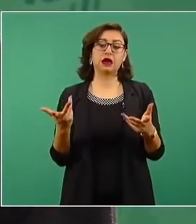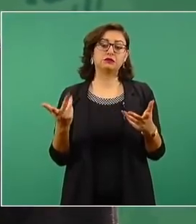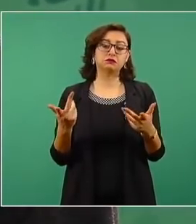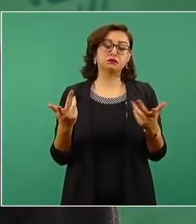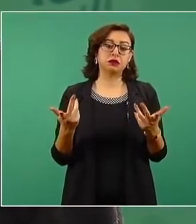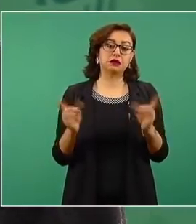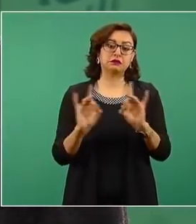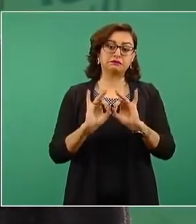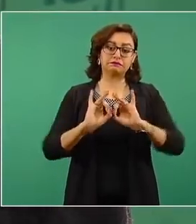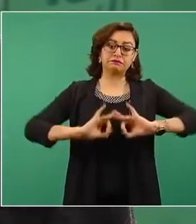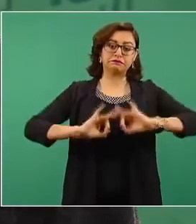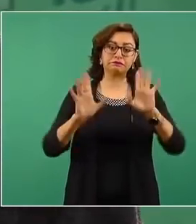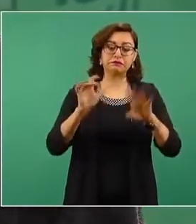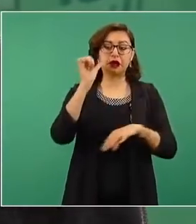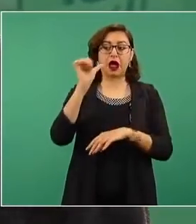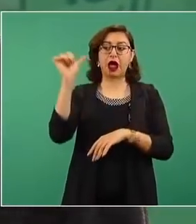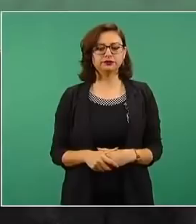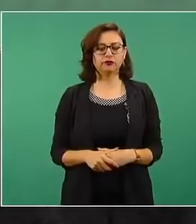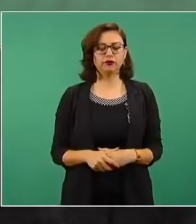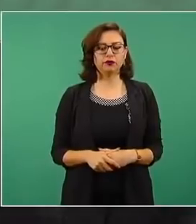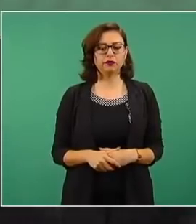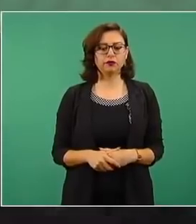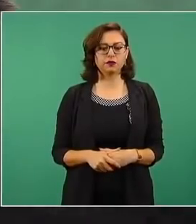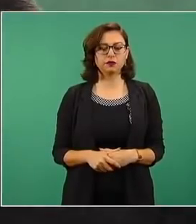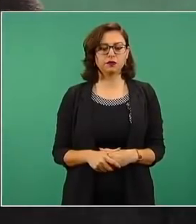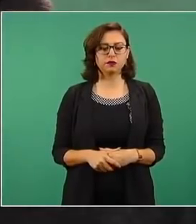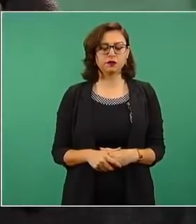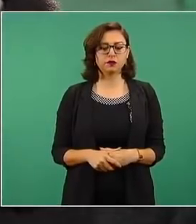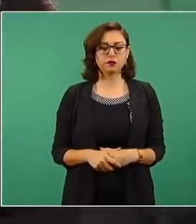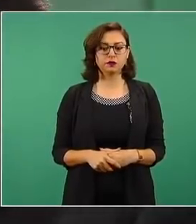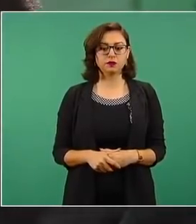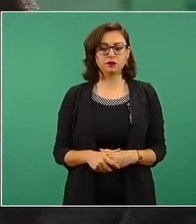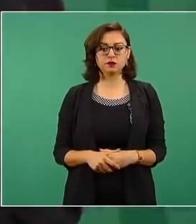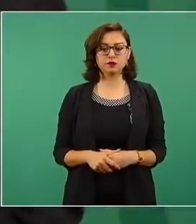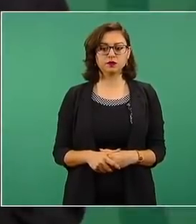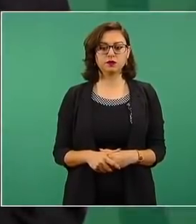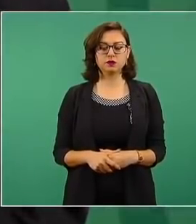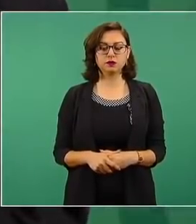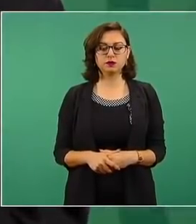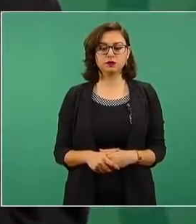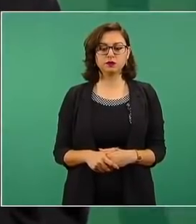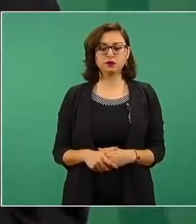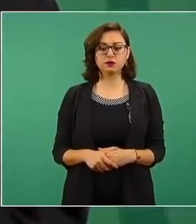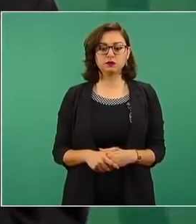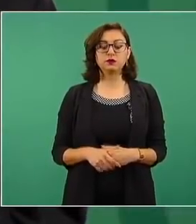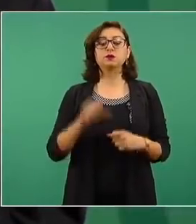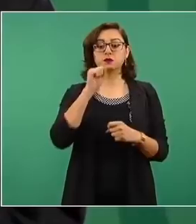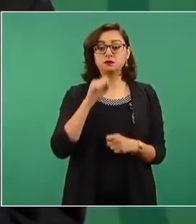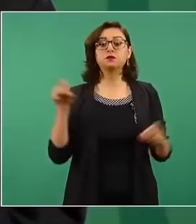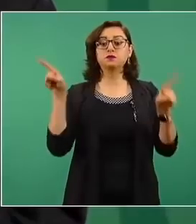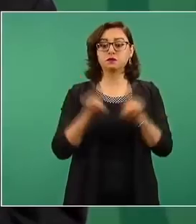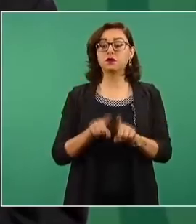el día de ayer, celebro que haya ayudado el muro